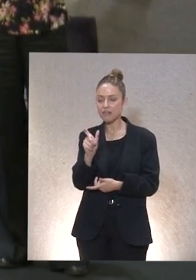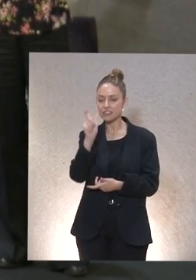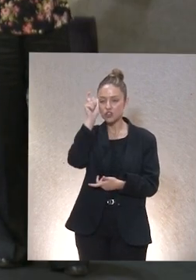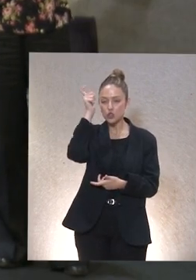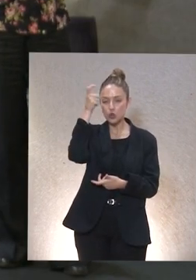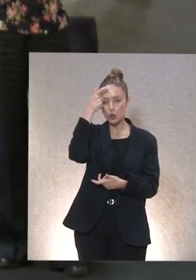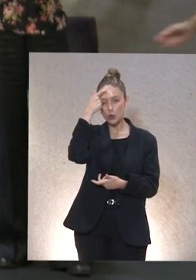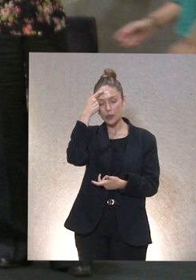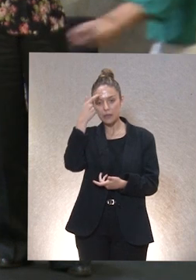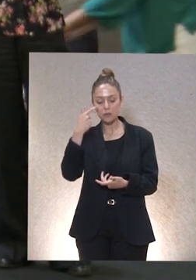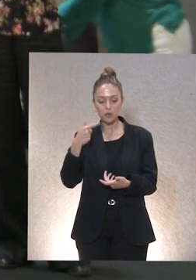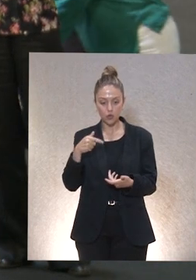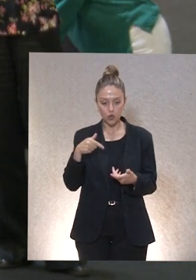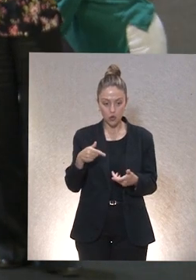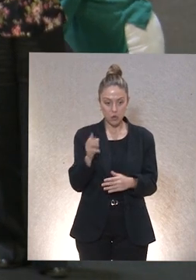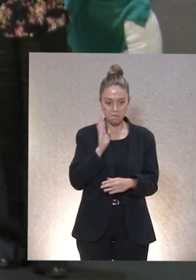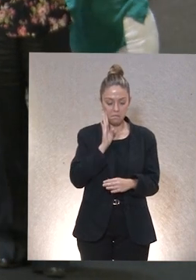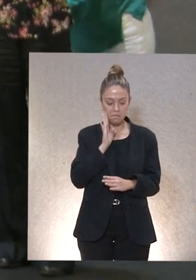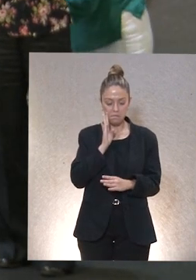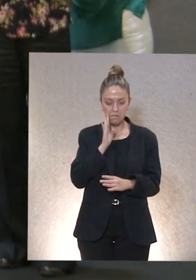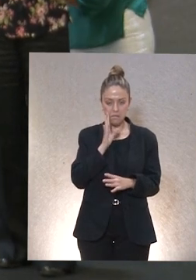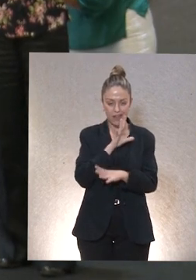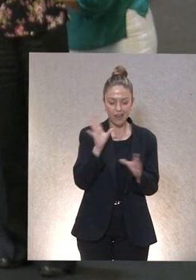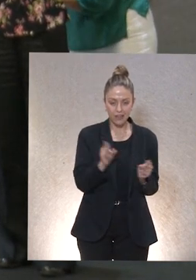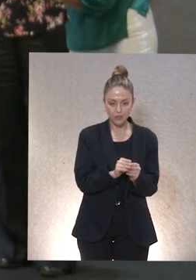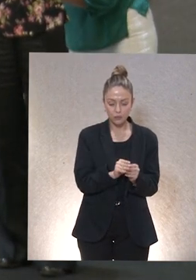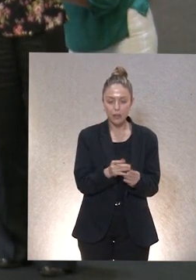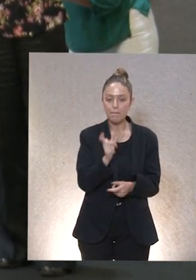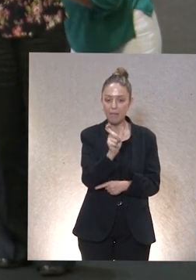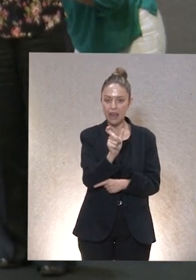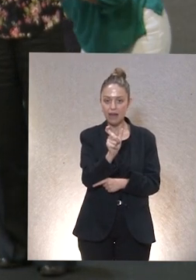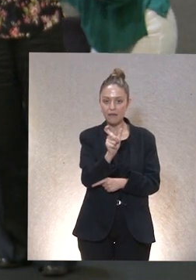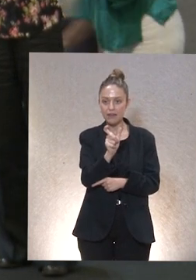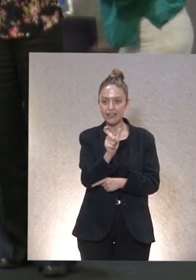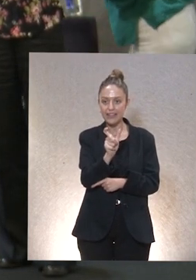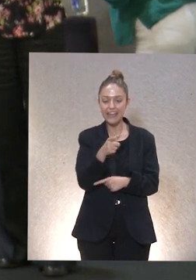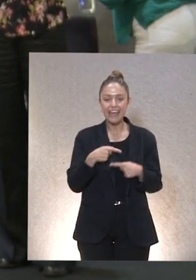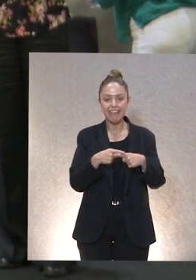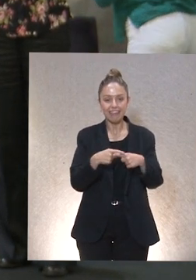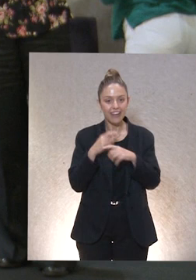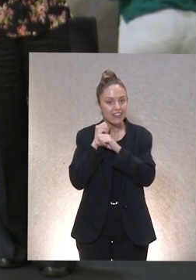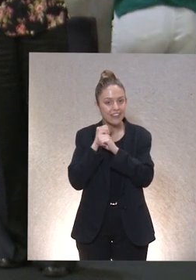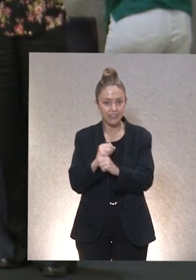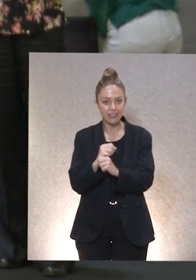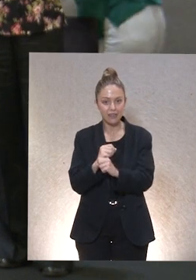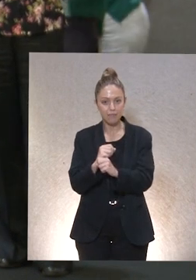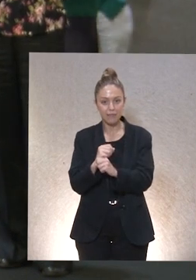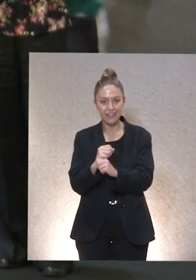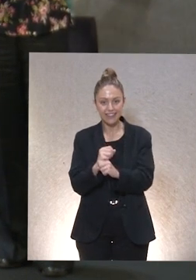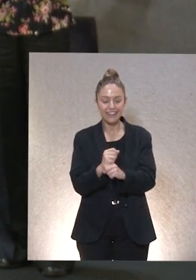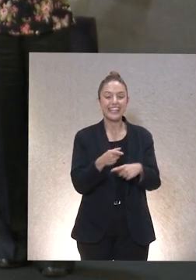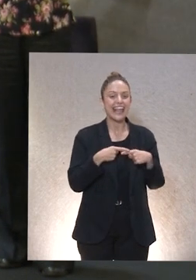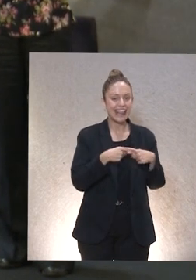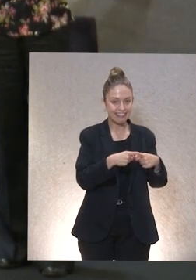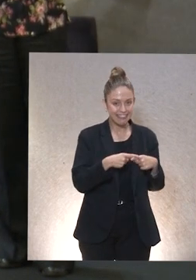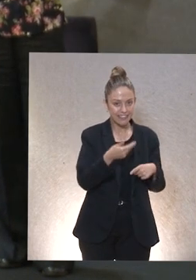forma me resumen un poco todo lo comentado aquí me he quedado con palabras concretas como interdependencia y subrayo la parte del inter